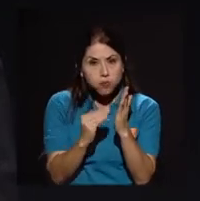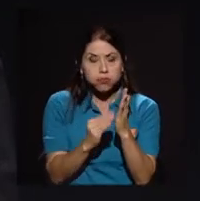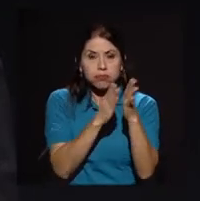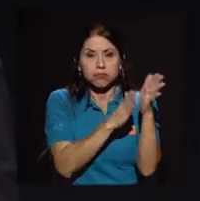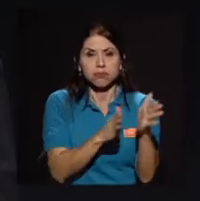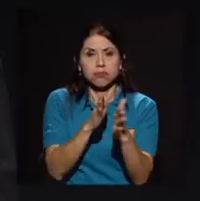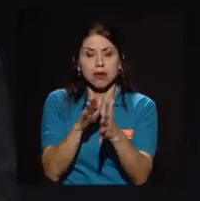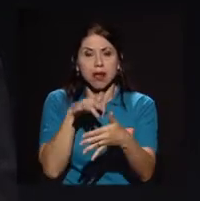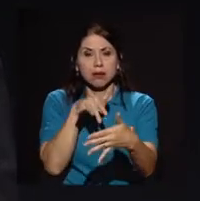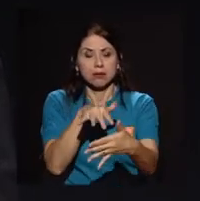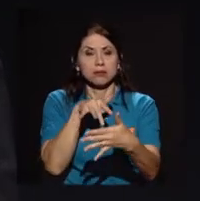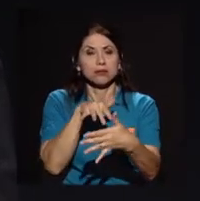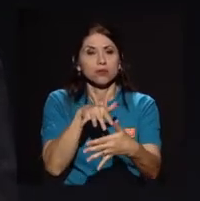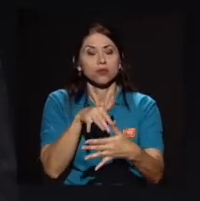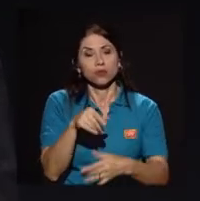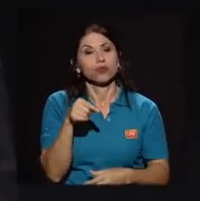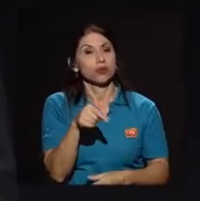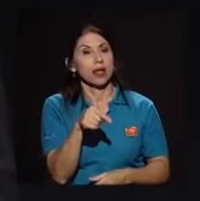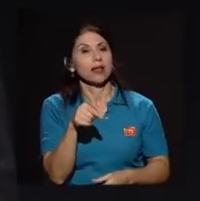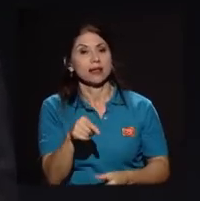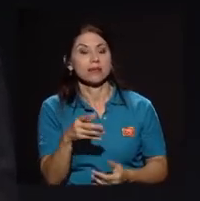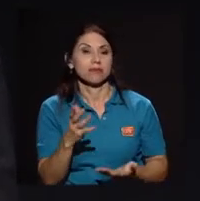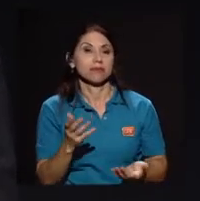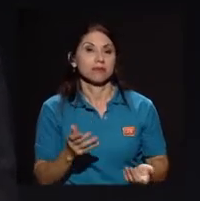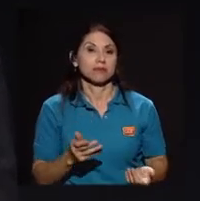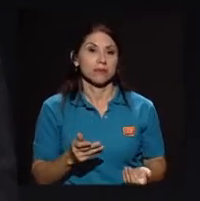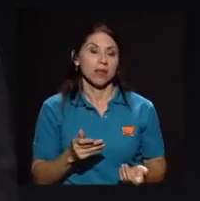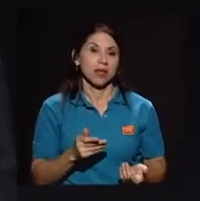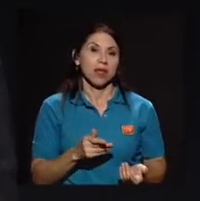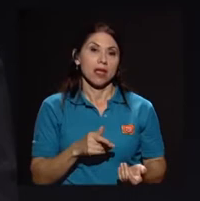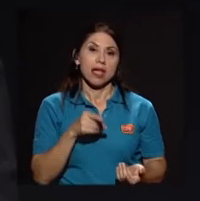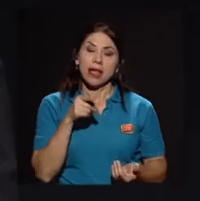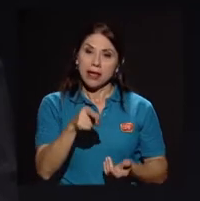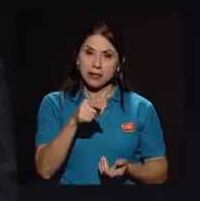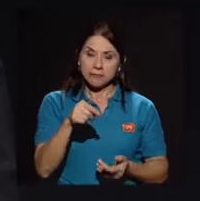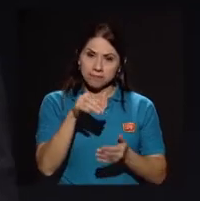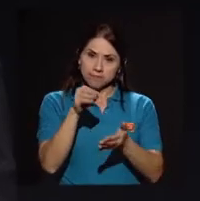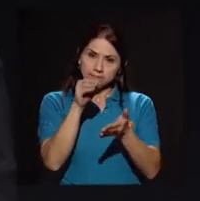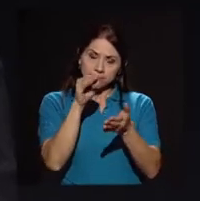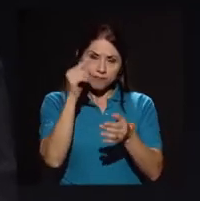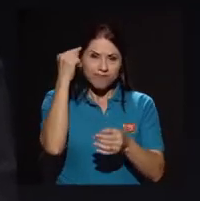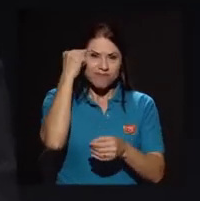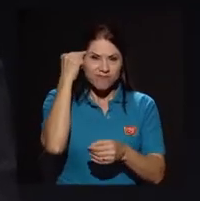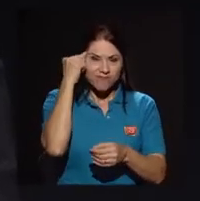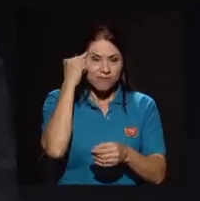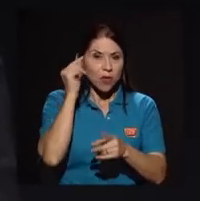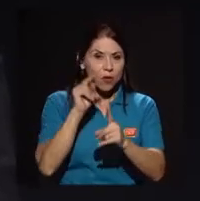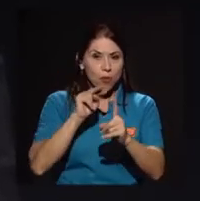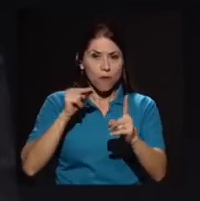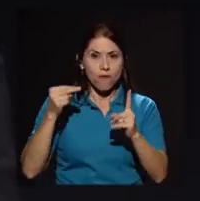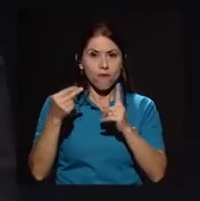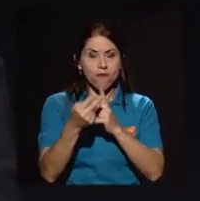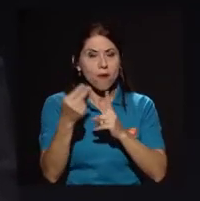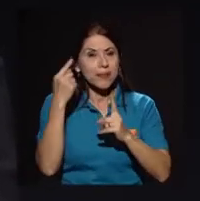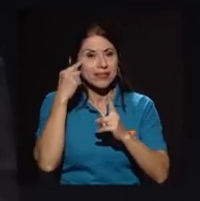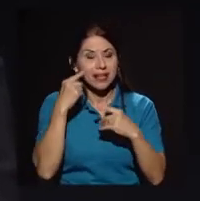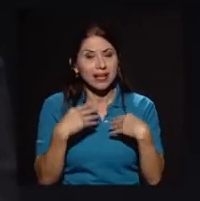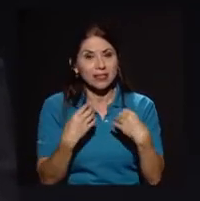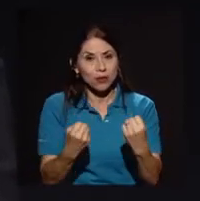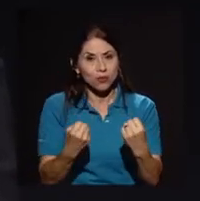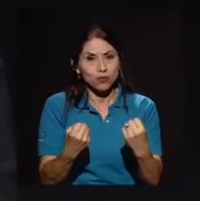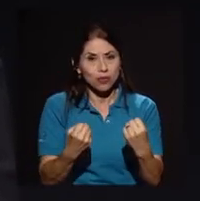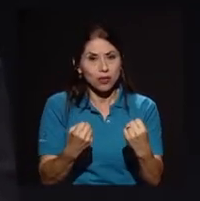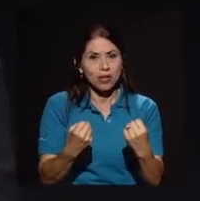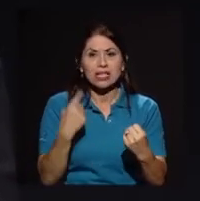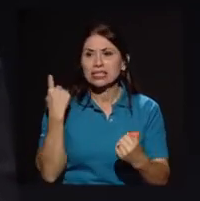como podemos decir, que hemos dejado esa forma de pensar en la salud, que solamente se atienden a